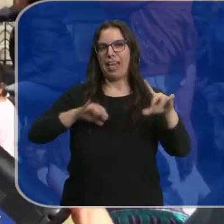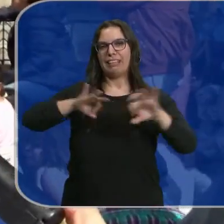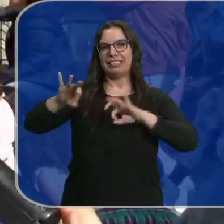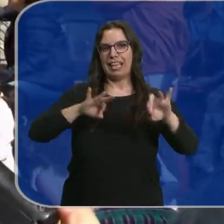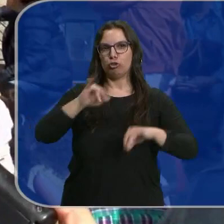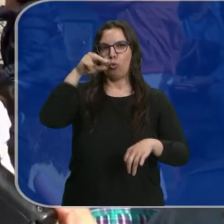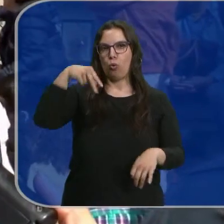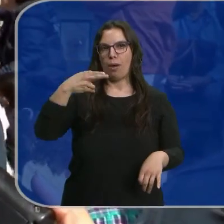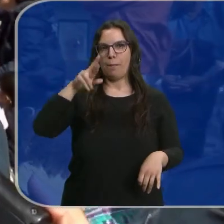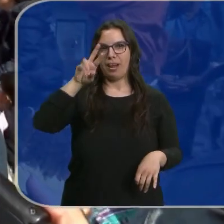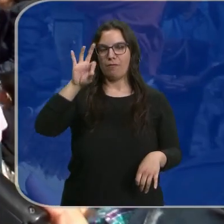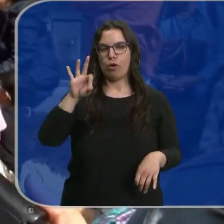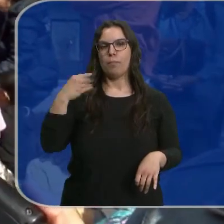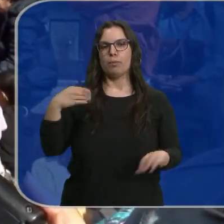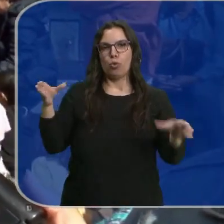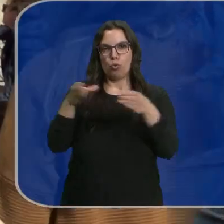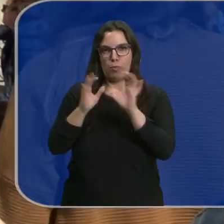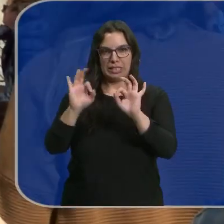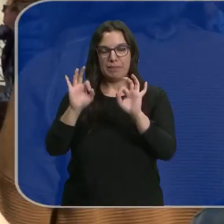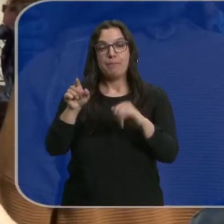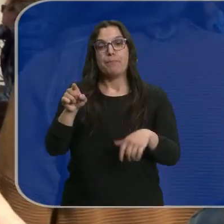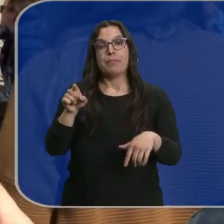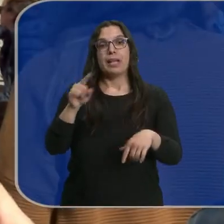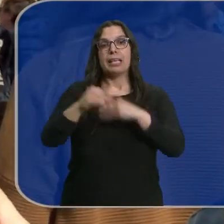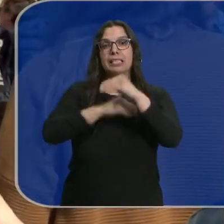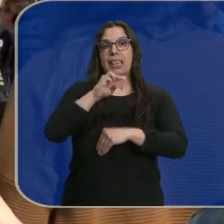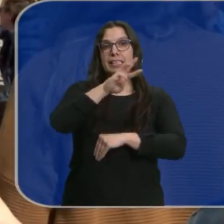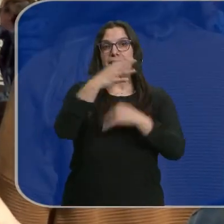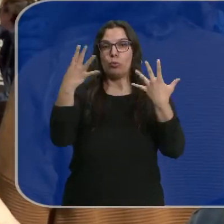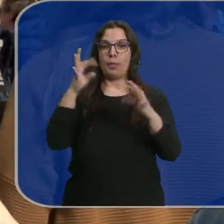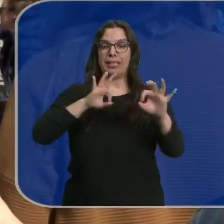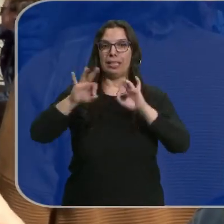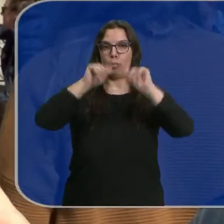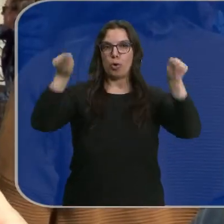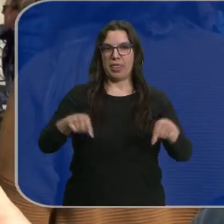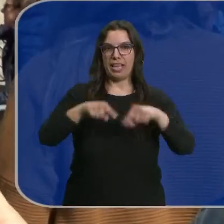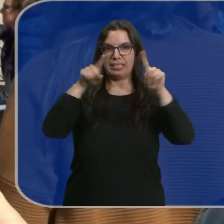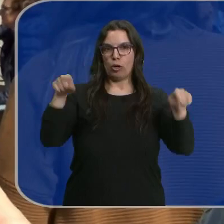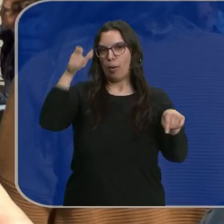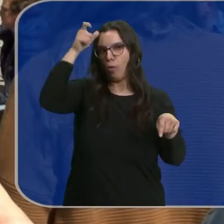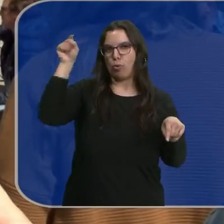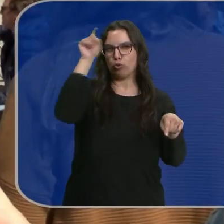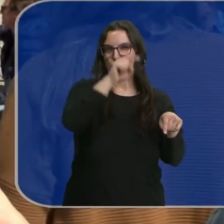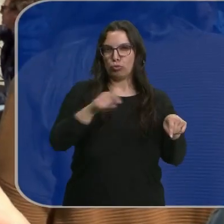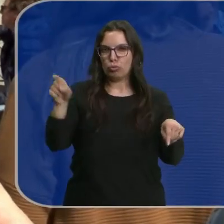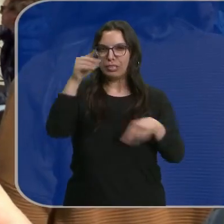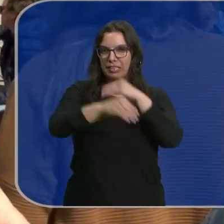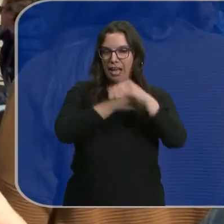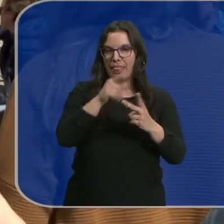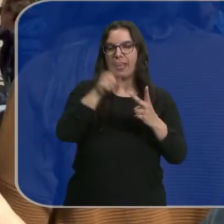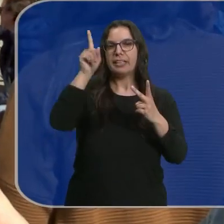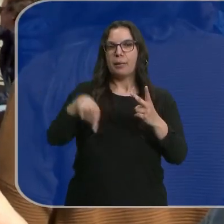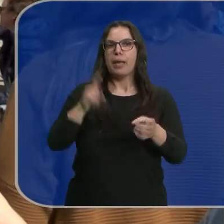el Teatro Juan Bravo con la compañía Fequete Seretlet. Se hacen 39 funciones en la provincia de Segovia, en municipios de la provincia y luego